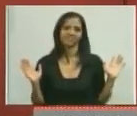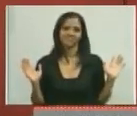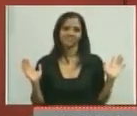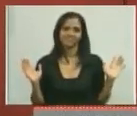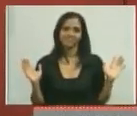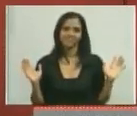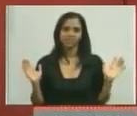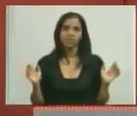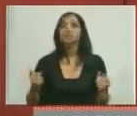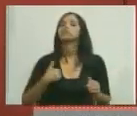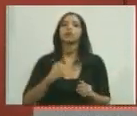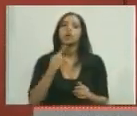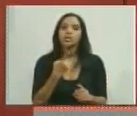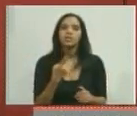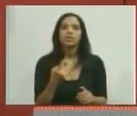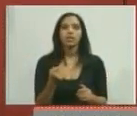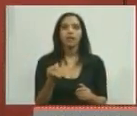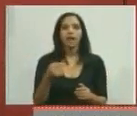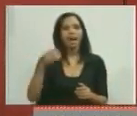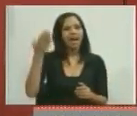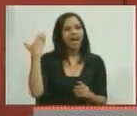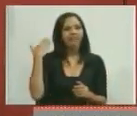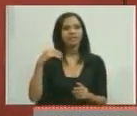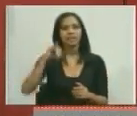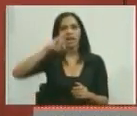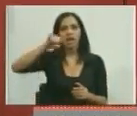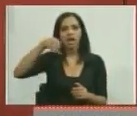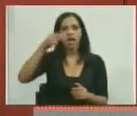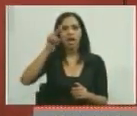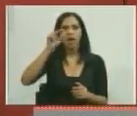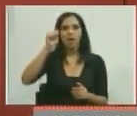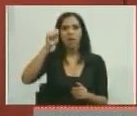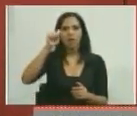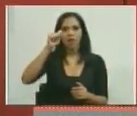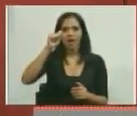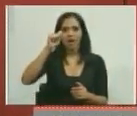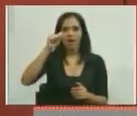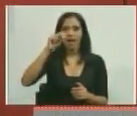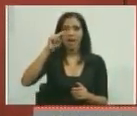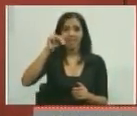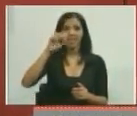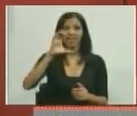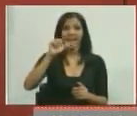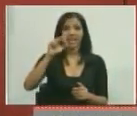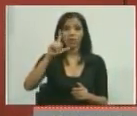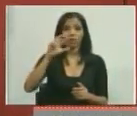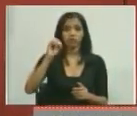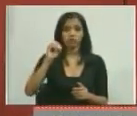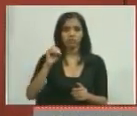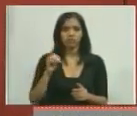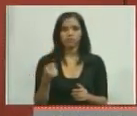Yo se lo dije una vez a Juan Carlos Caldera. Cuando yo recibí la Asamblea Nacional por primera vez.